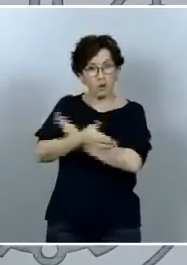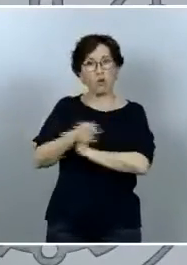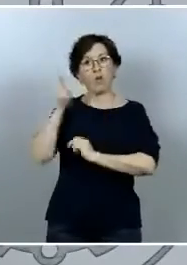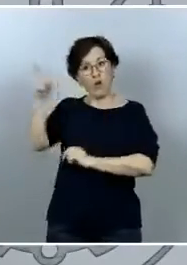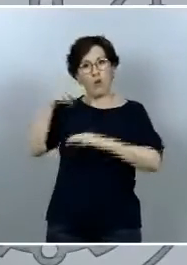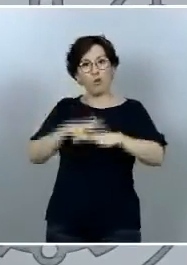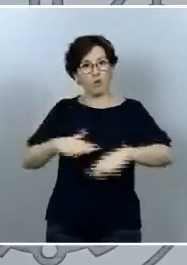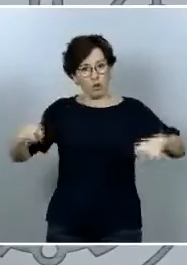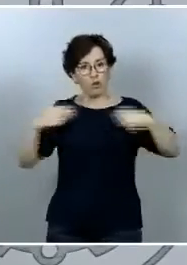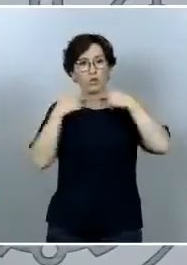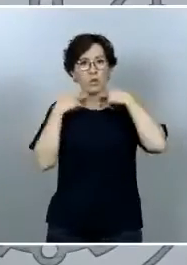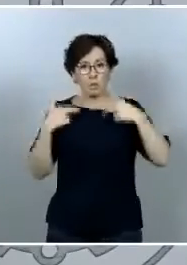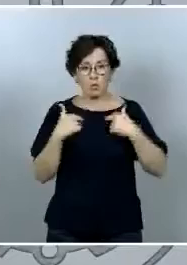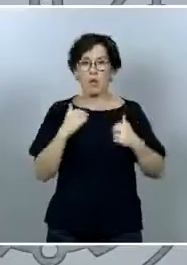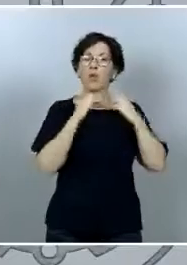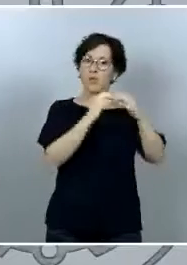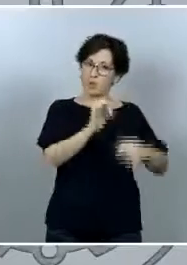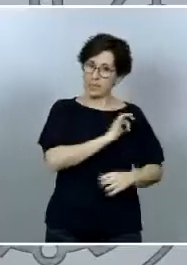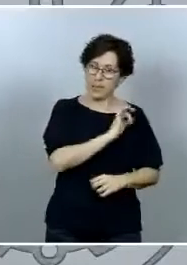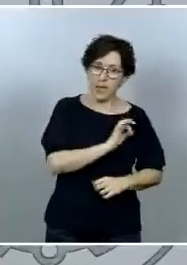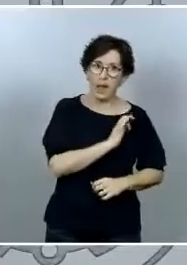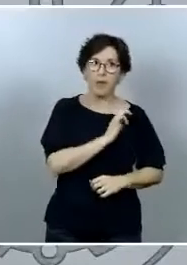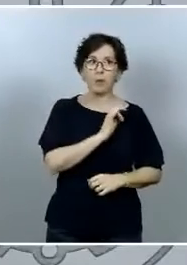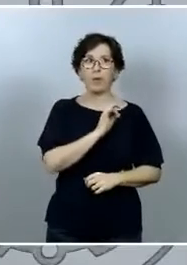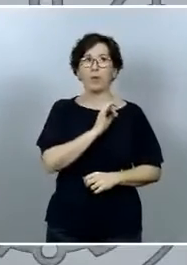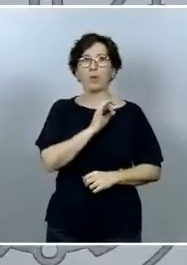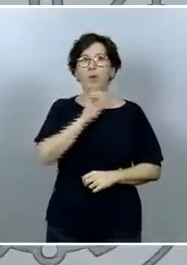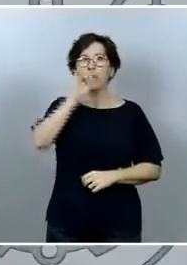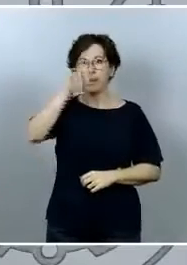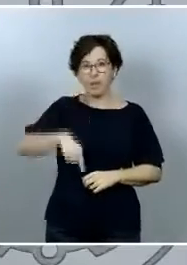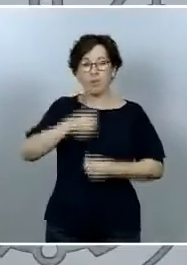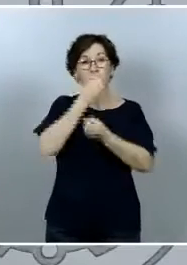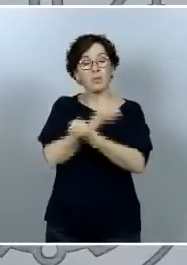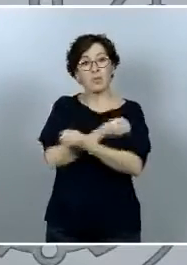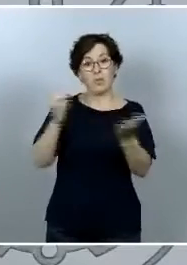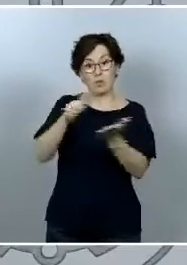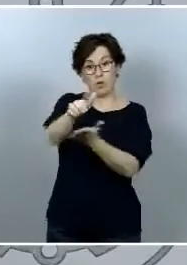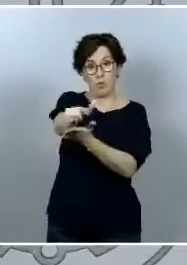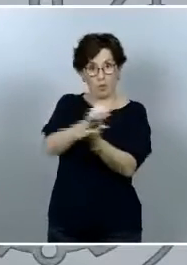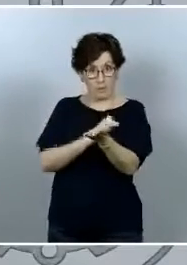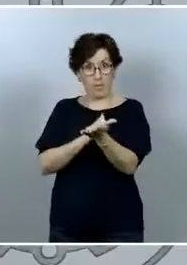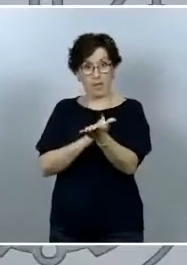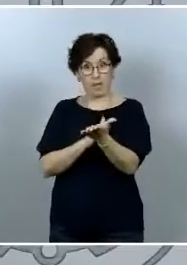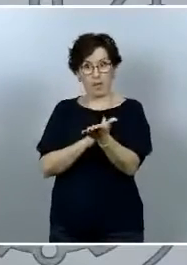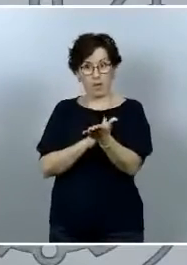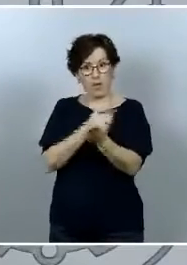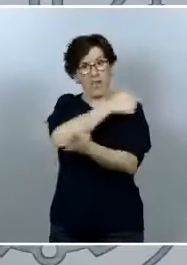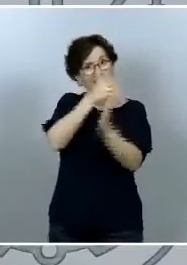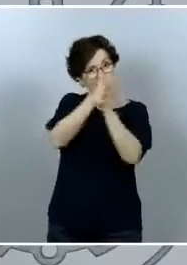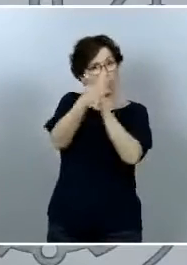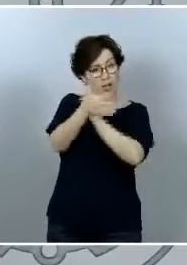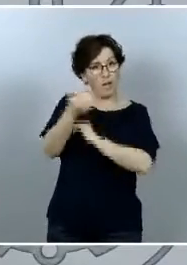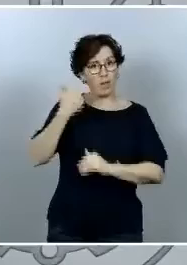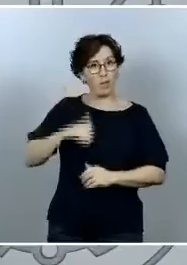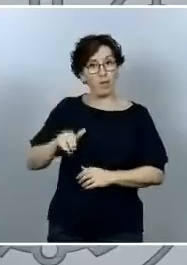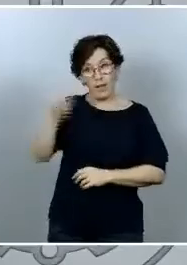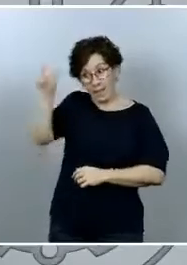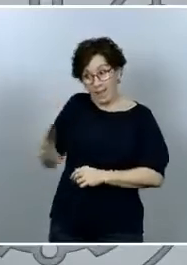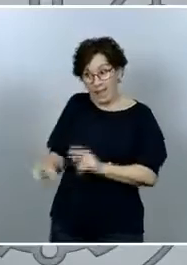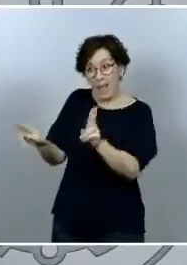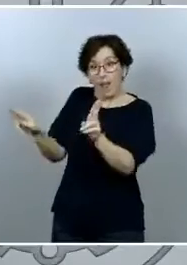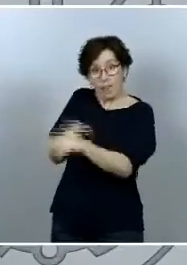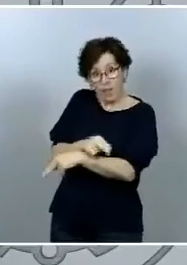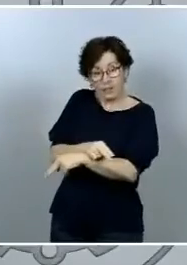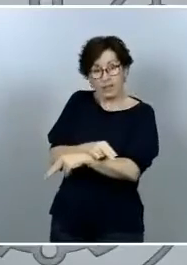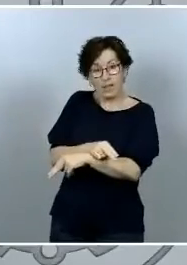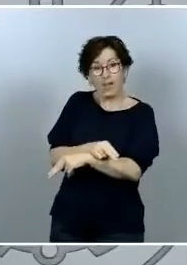en el propio Senado y también en la comunicación que se ha expresado en el día de hoy el que el cese de esta persona